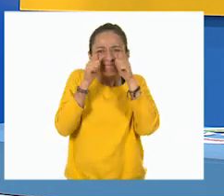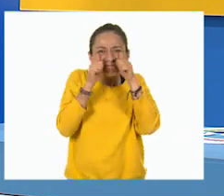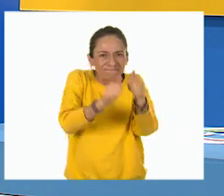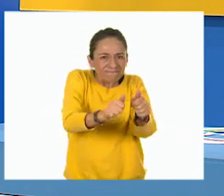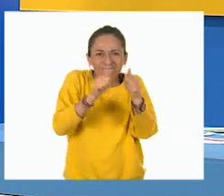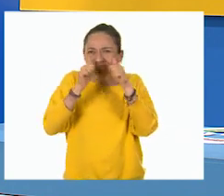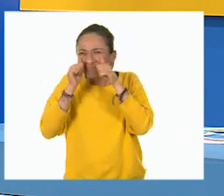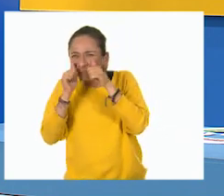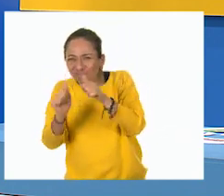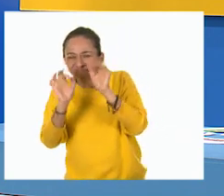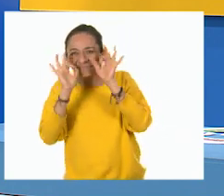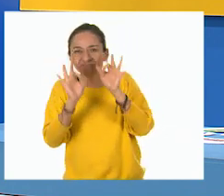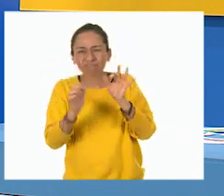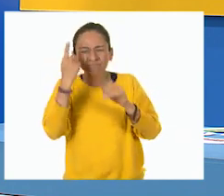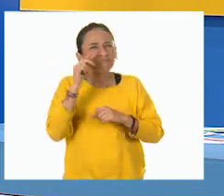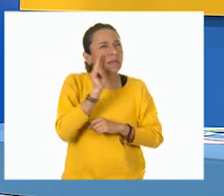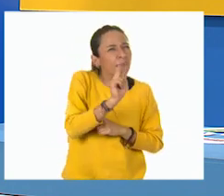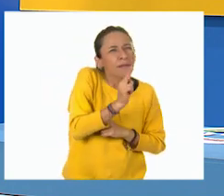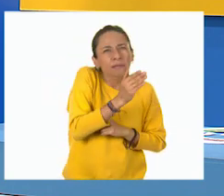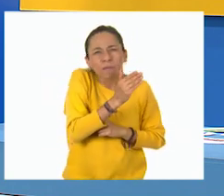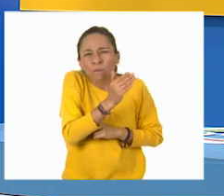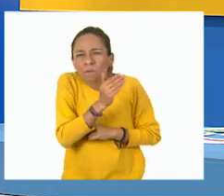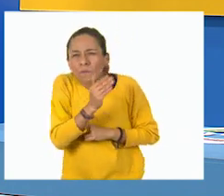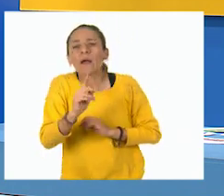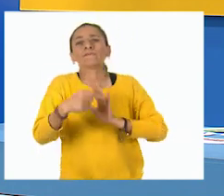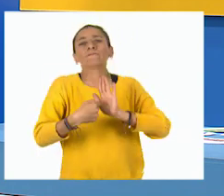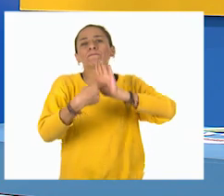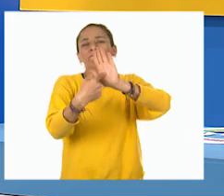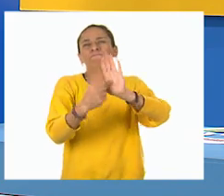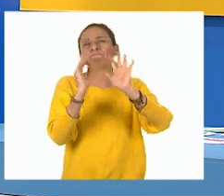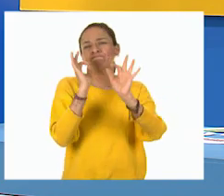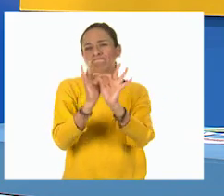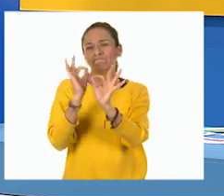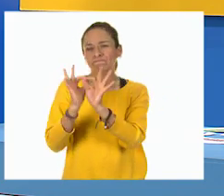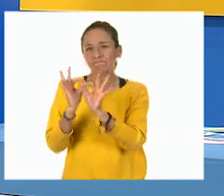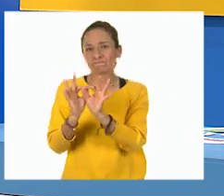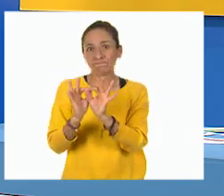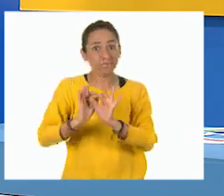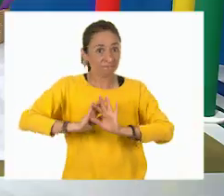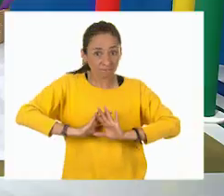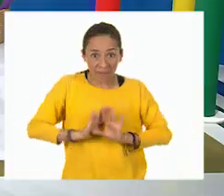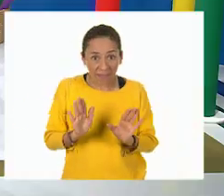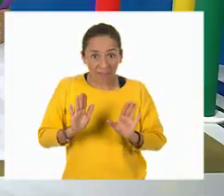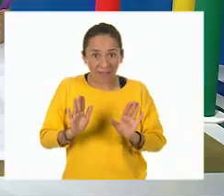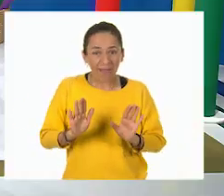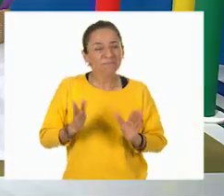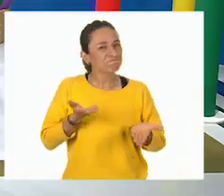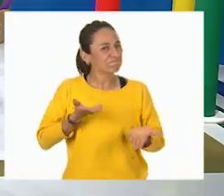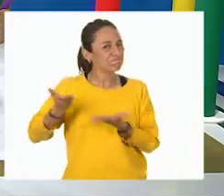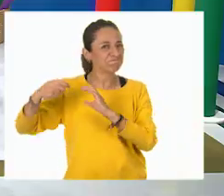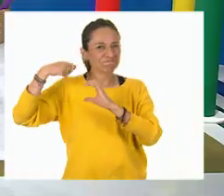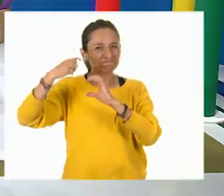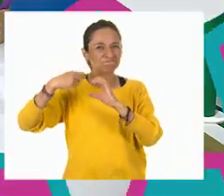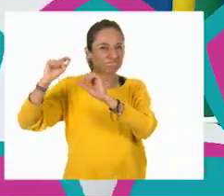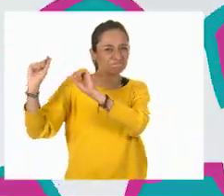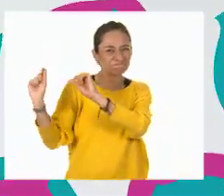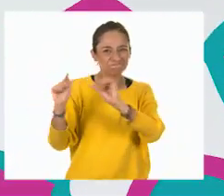que no pierdan detalle de lo que les voy a mostrar. Así que sin más ni menos, ¡que corre el video!